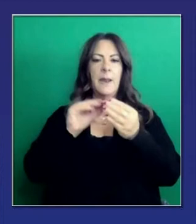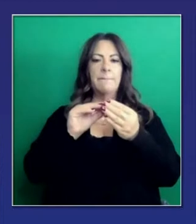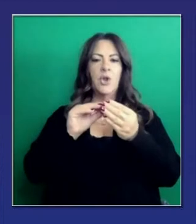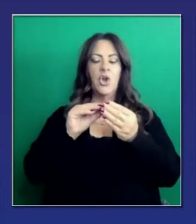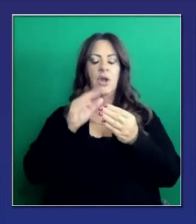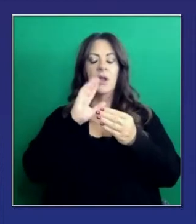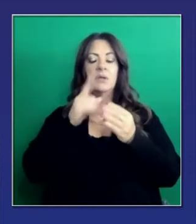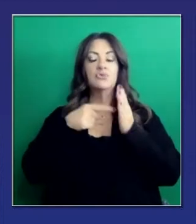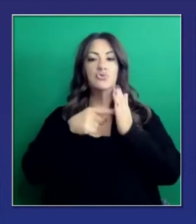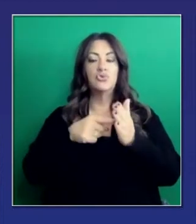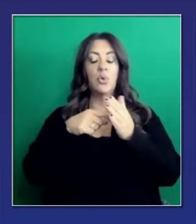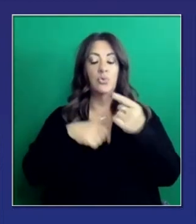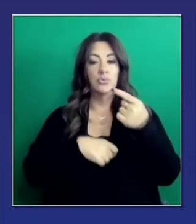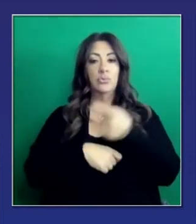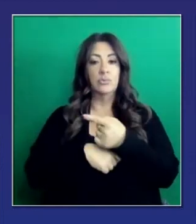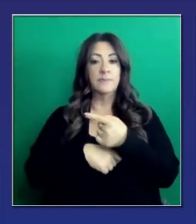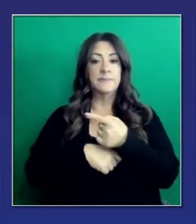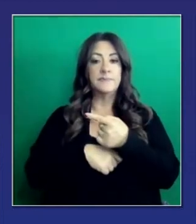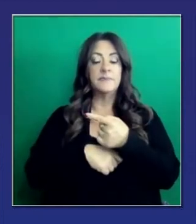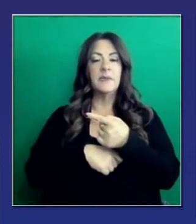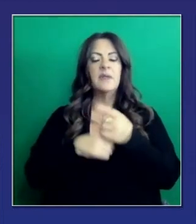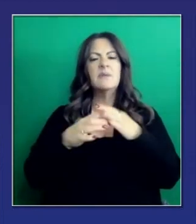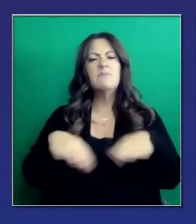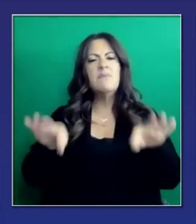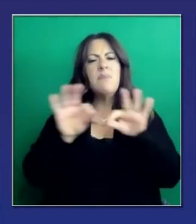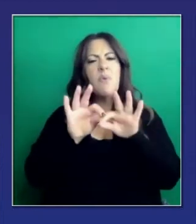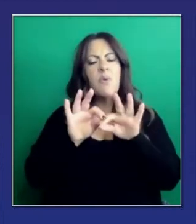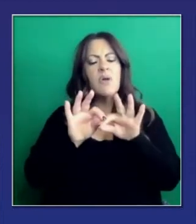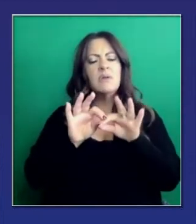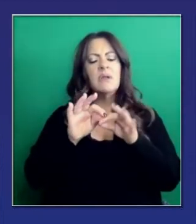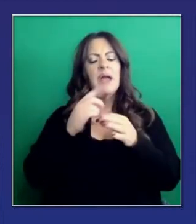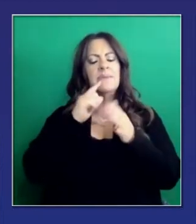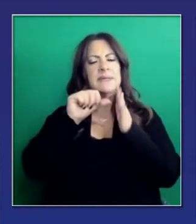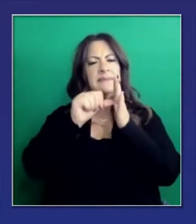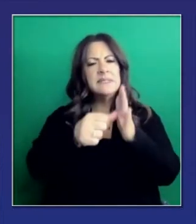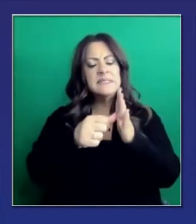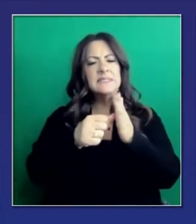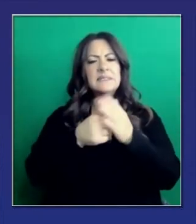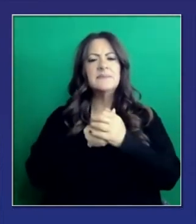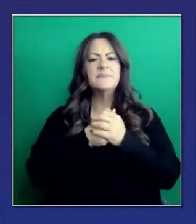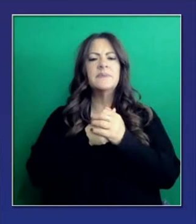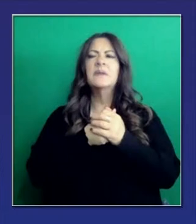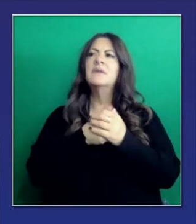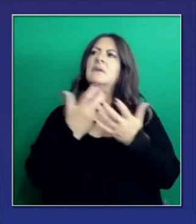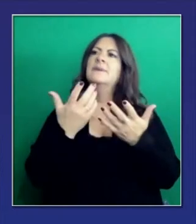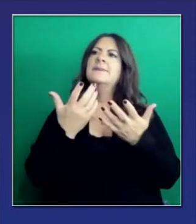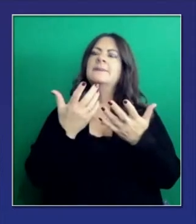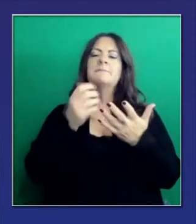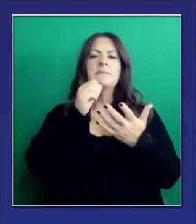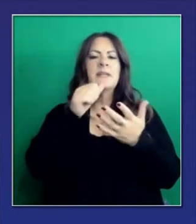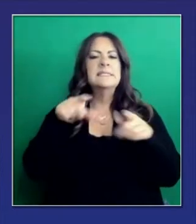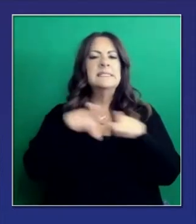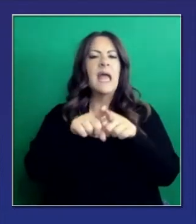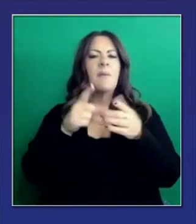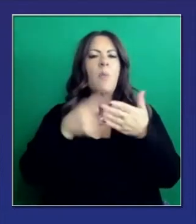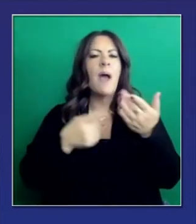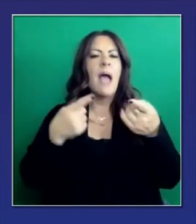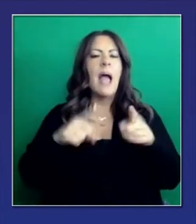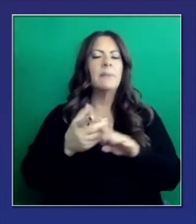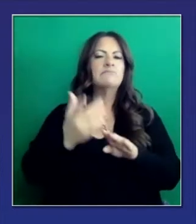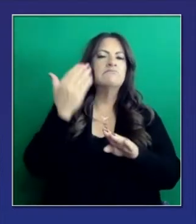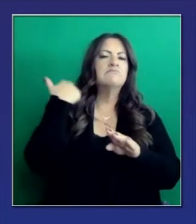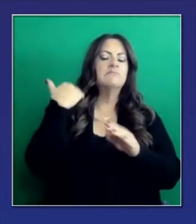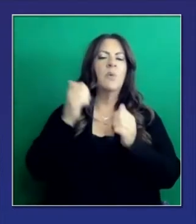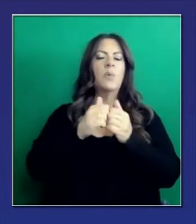tiempo y estamos recién empezando. Y lo voy a repetir una y otra vez. Esto es algo como una rueda que da